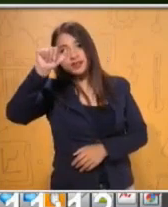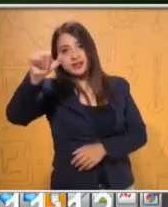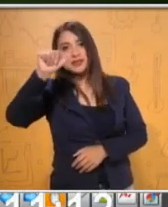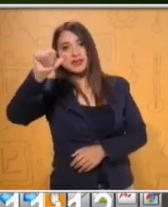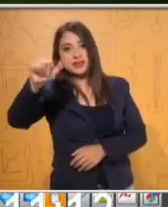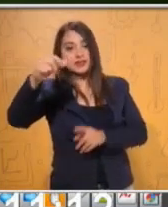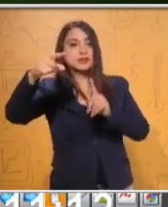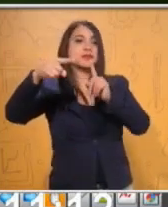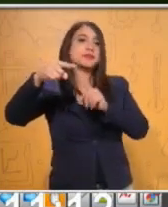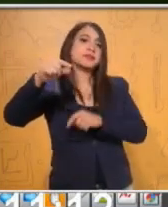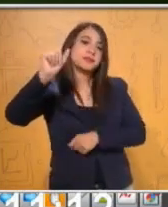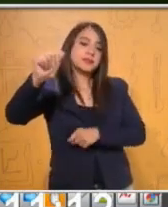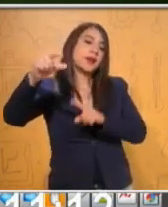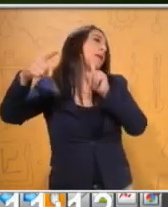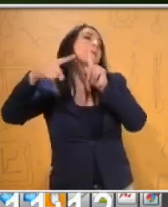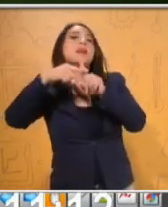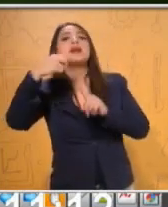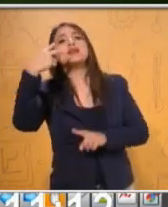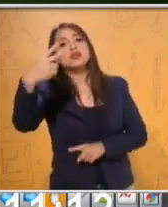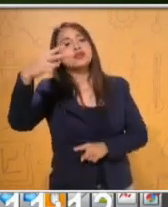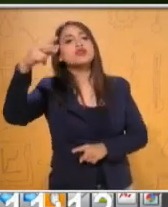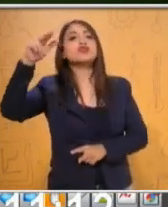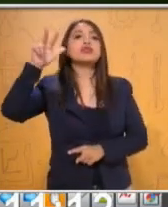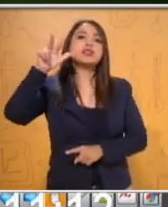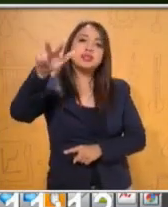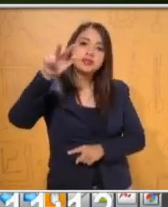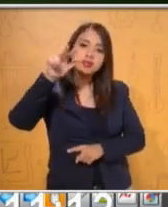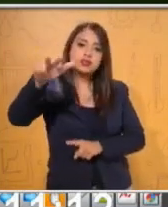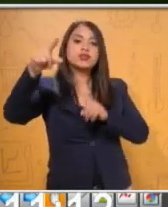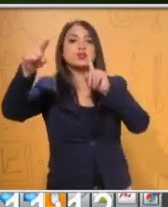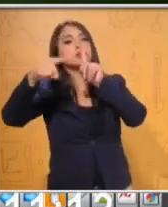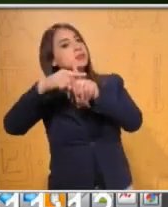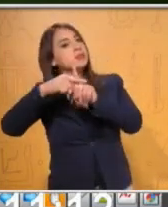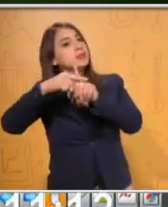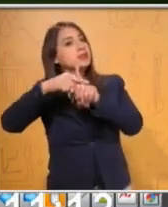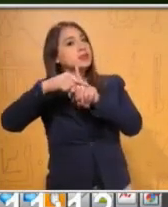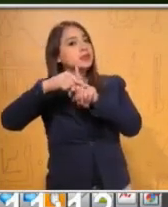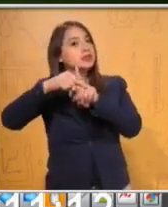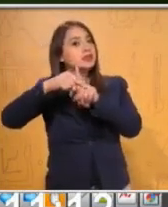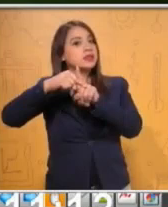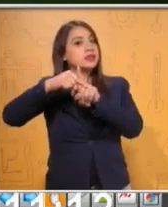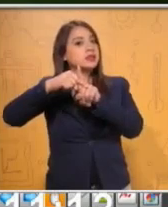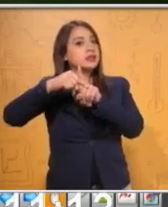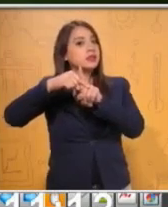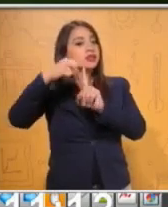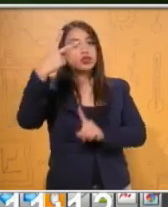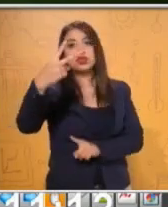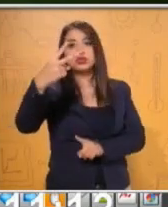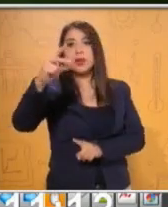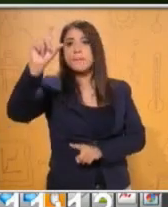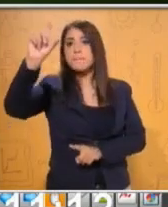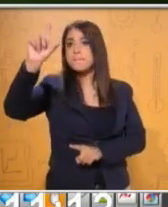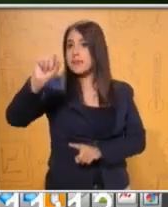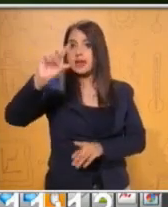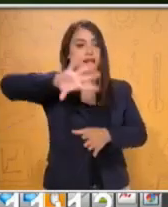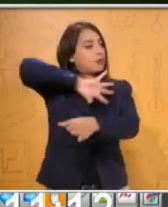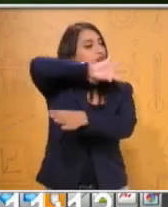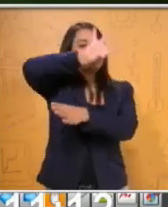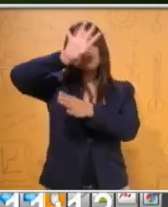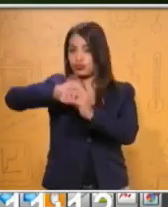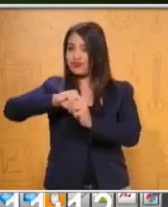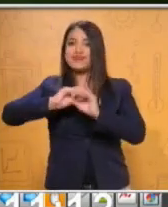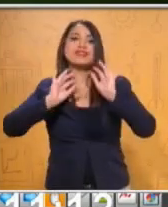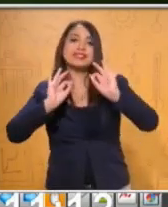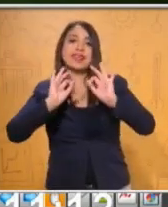Más dos... Dieciocho. Más dos... Veinte cuadritos. Muy bien, maestro.